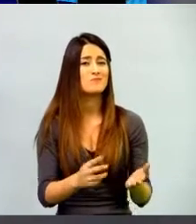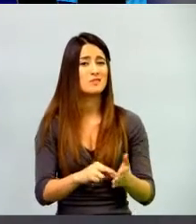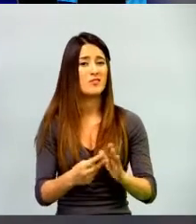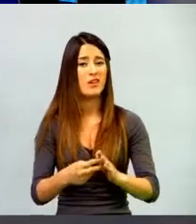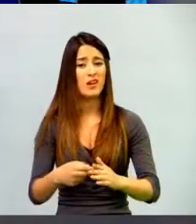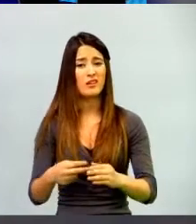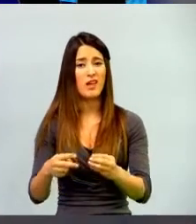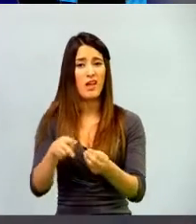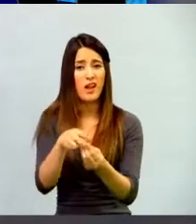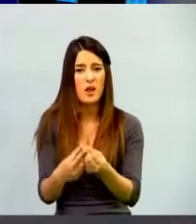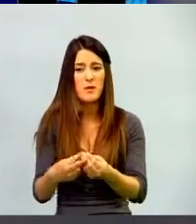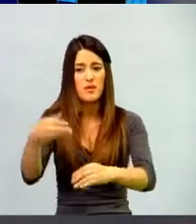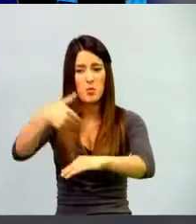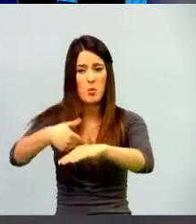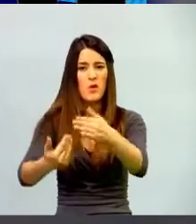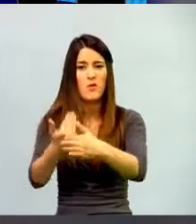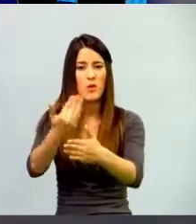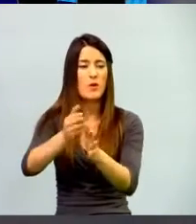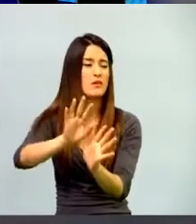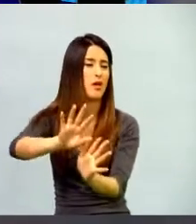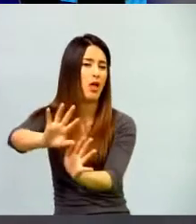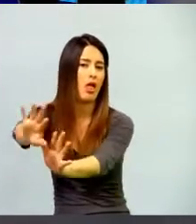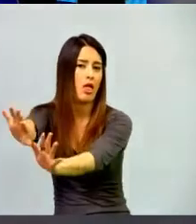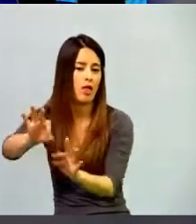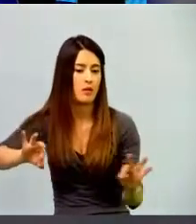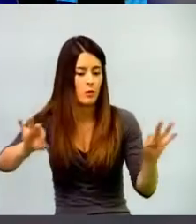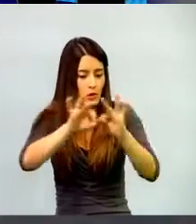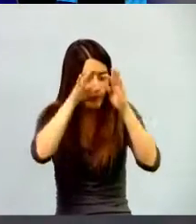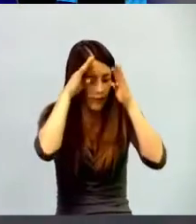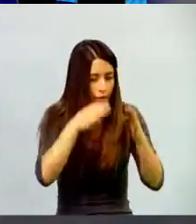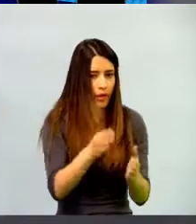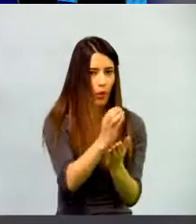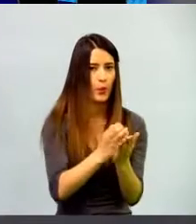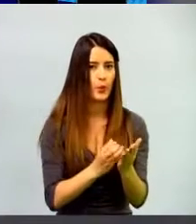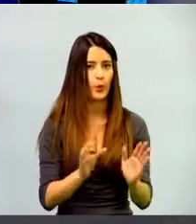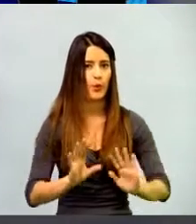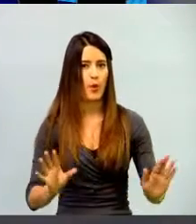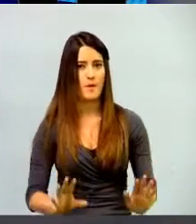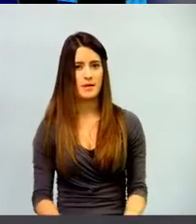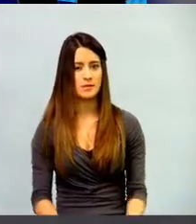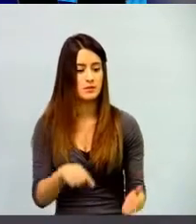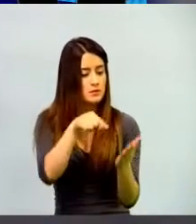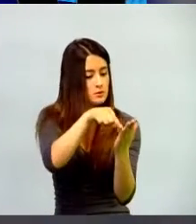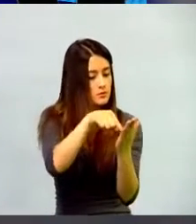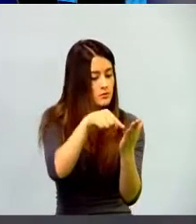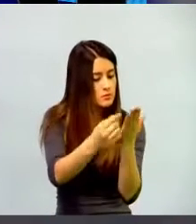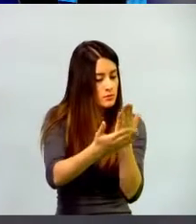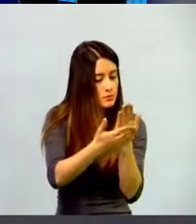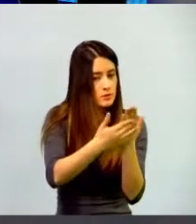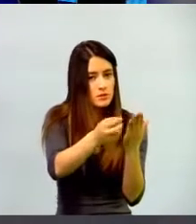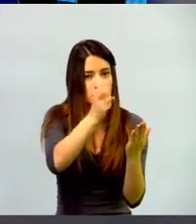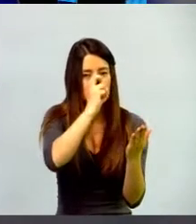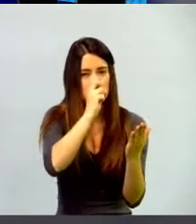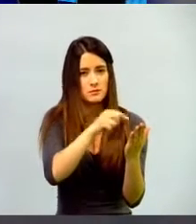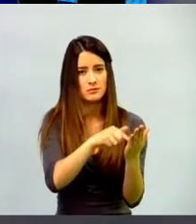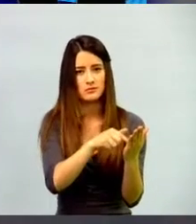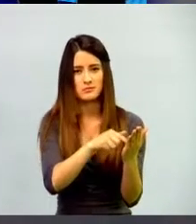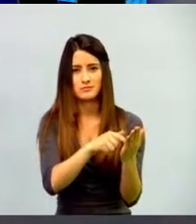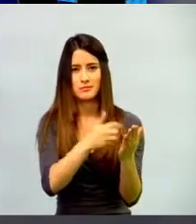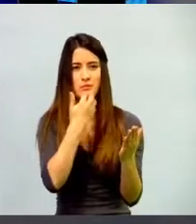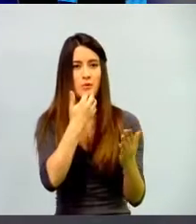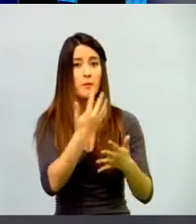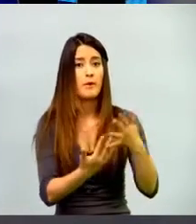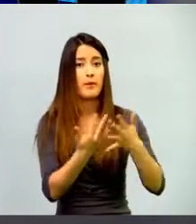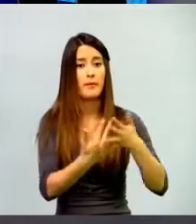presencia o tendrían que estar muy compaginadas con los elementos del currículo. Entonces habría juegos de matemáticas